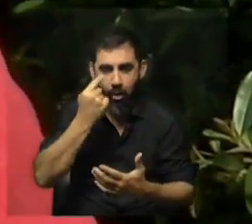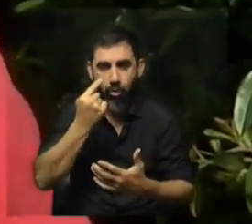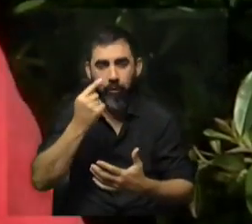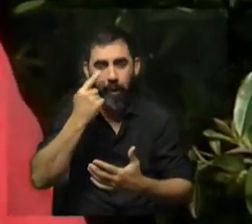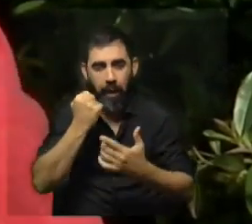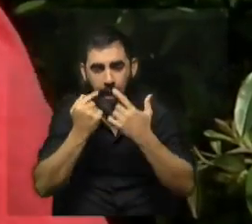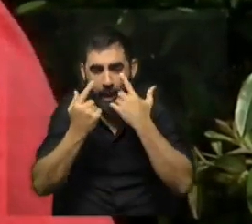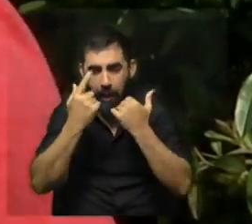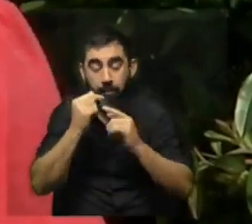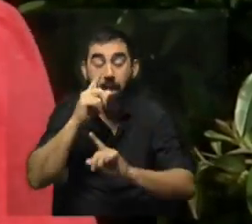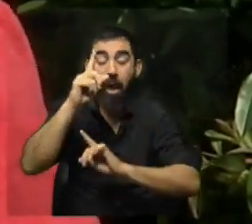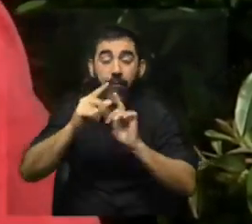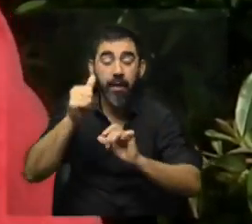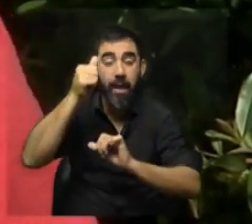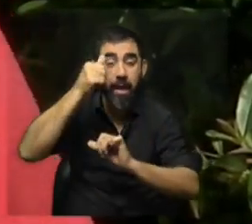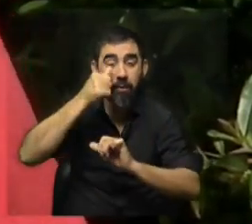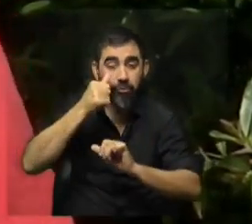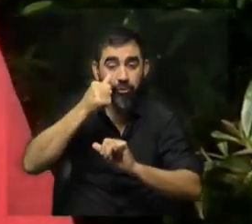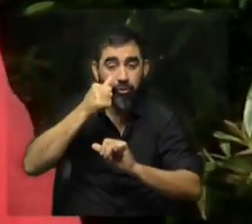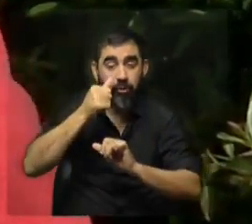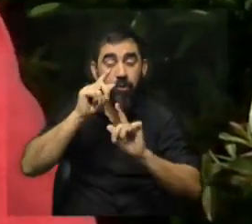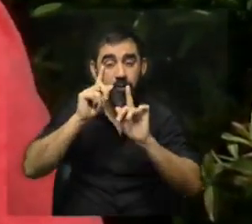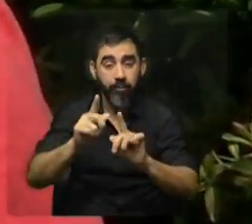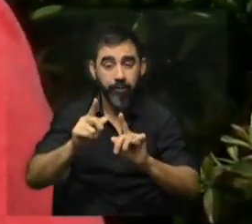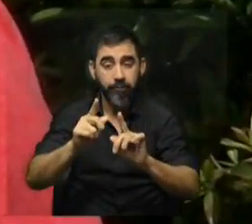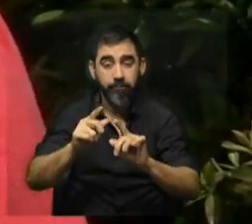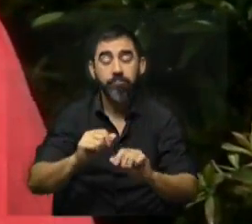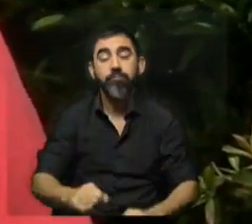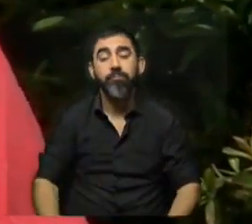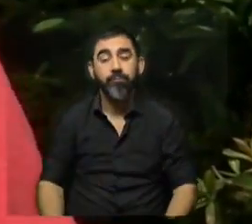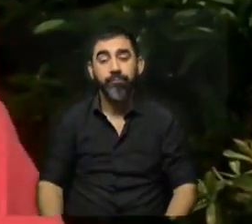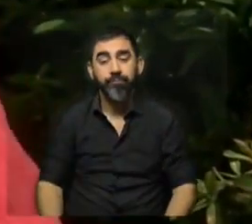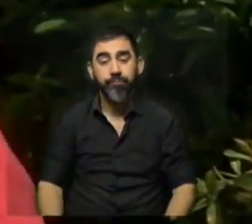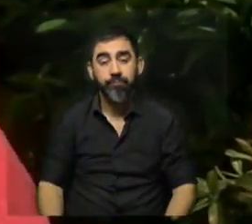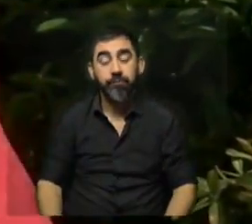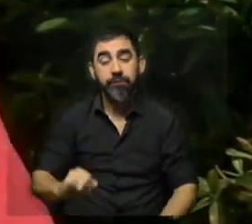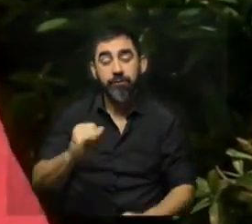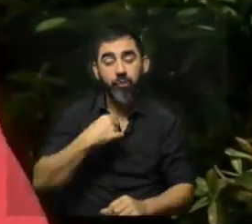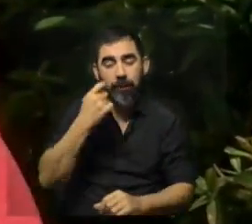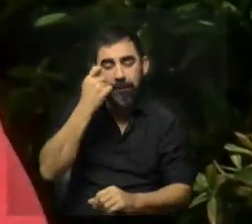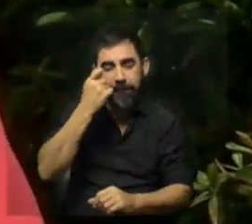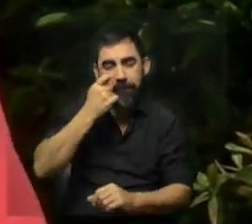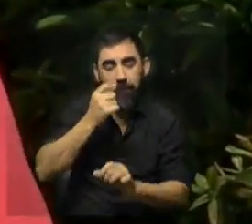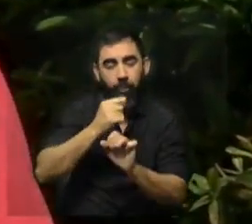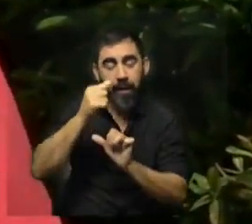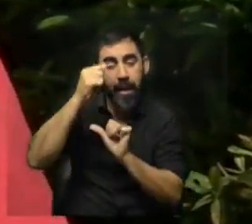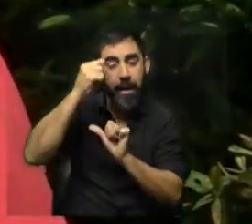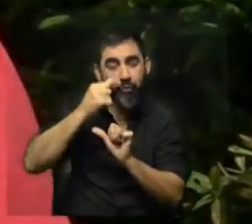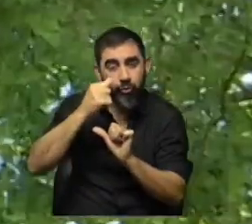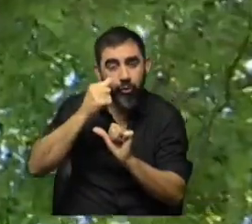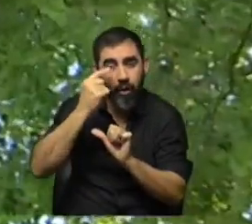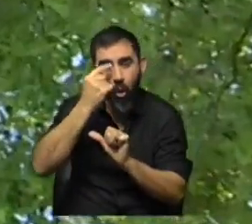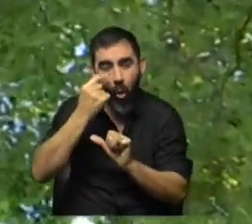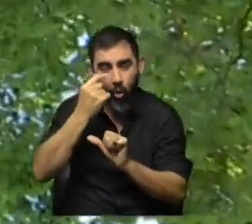lagrimeo y a veces hasta lesiones fotofobia que pueden llegar, si uno se rasca mucho, a lesiones ulceradas en la